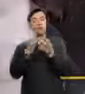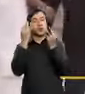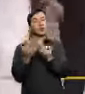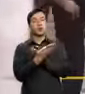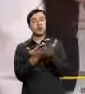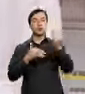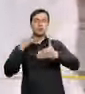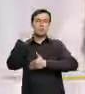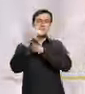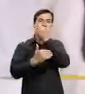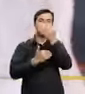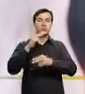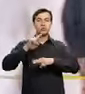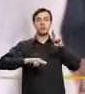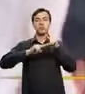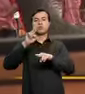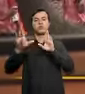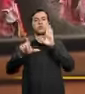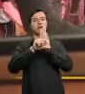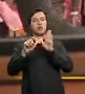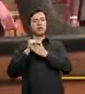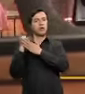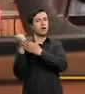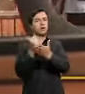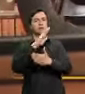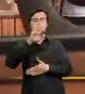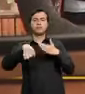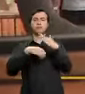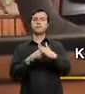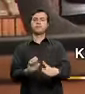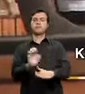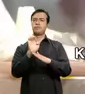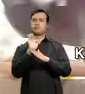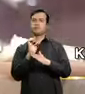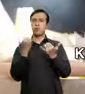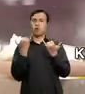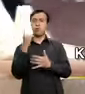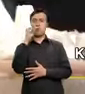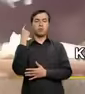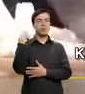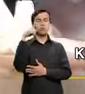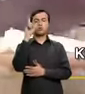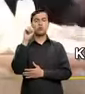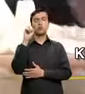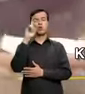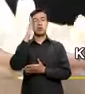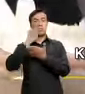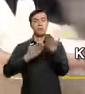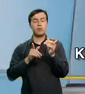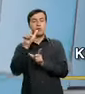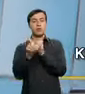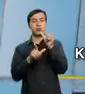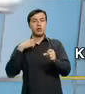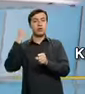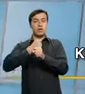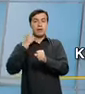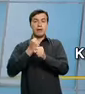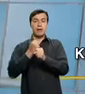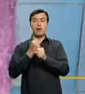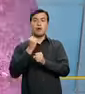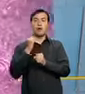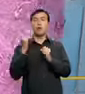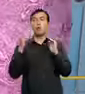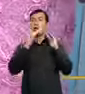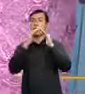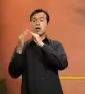Es así que el proceso de construcción de leyes beneficia a todos los ecuatorianos. Hoy un millón y medio de personas que se dedican al trabajo en